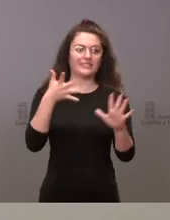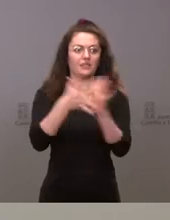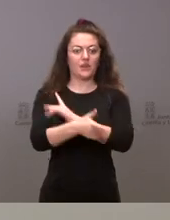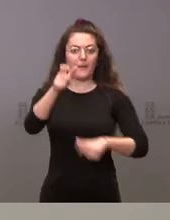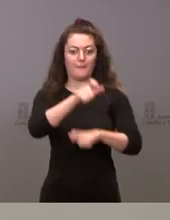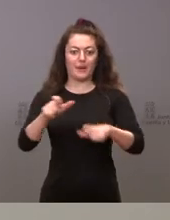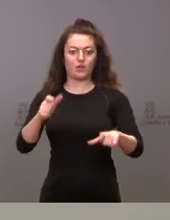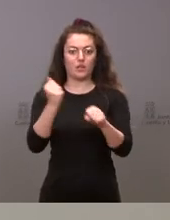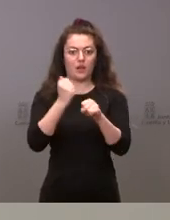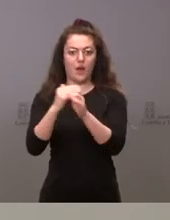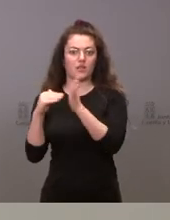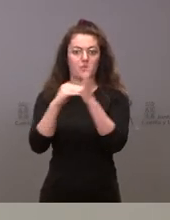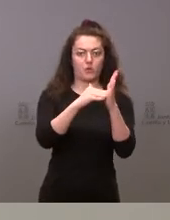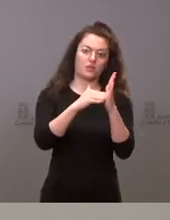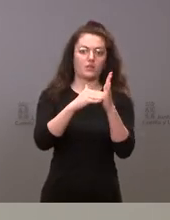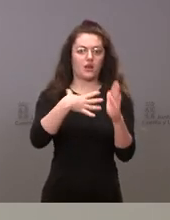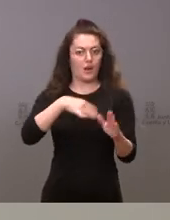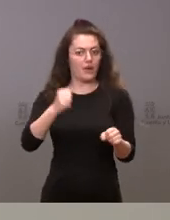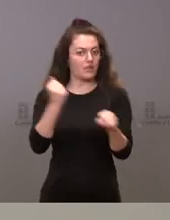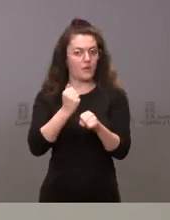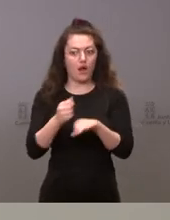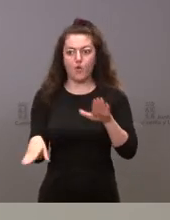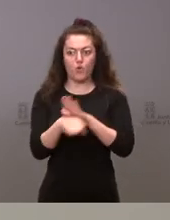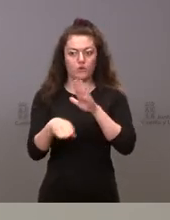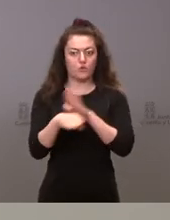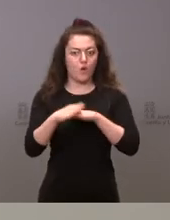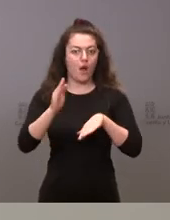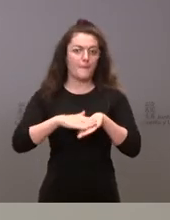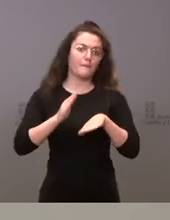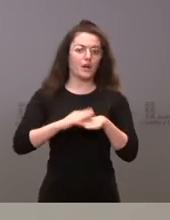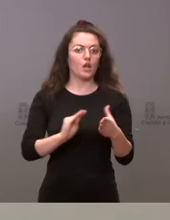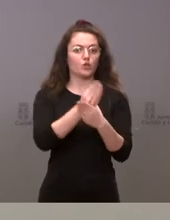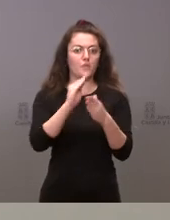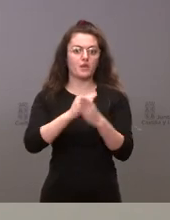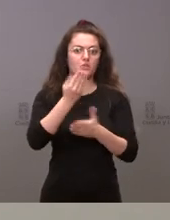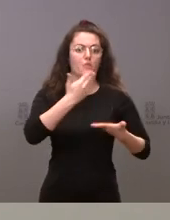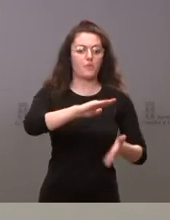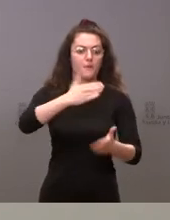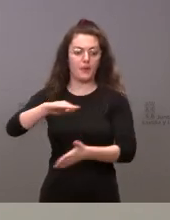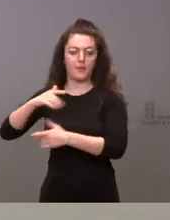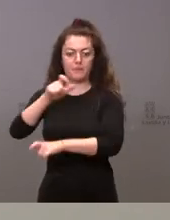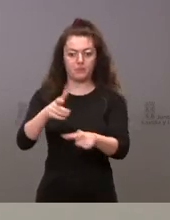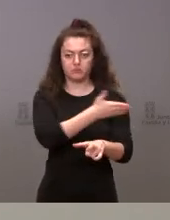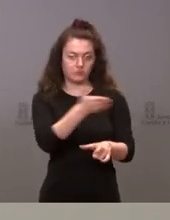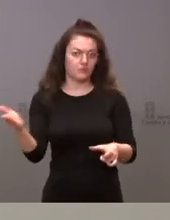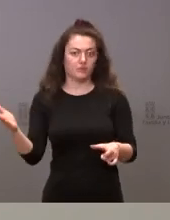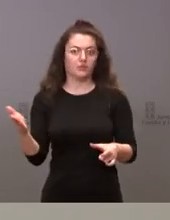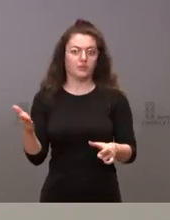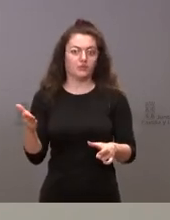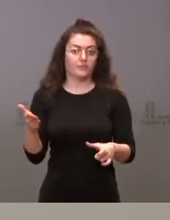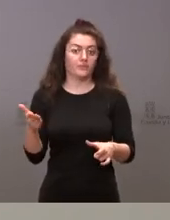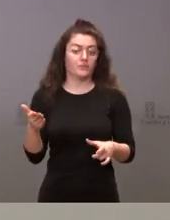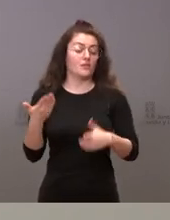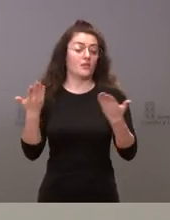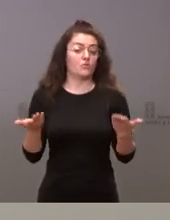seguir ejerciendo sus funciones y por tanto ofreciendo suministros al conjunto de la población y pedimos al gobierno que